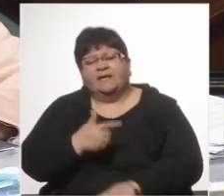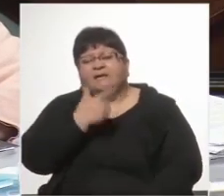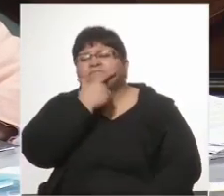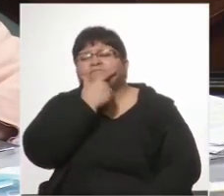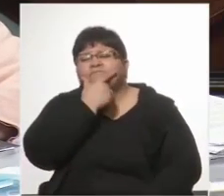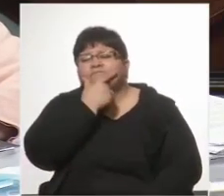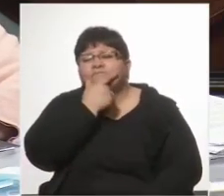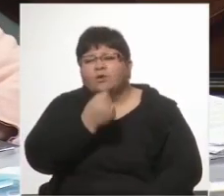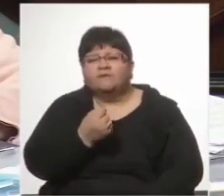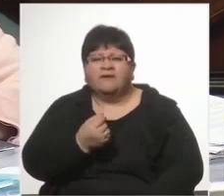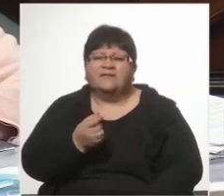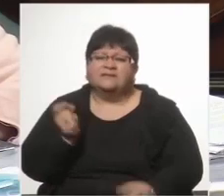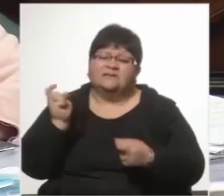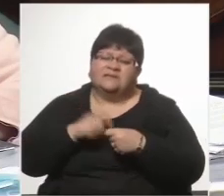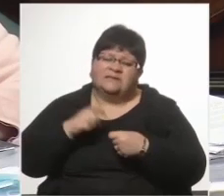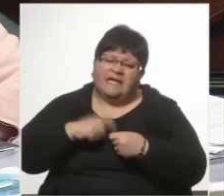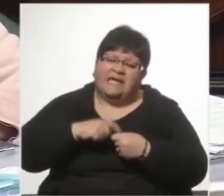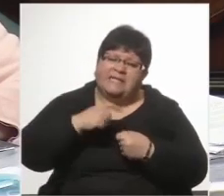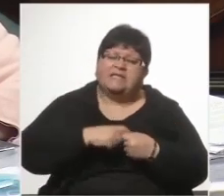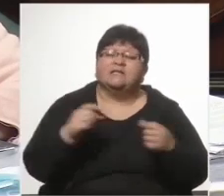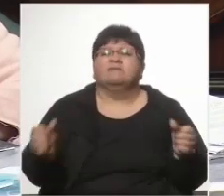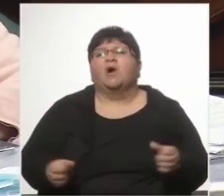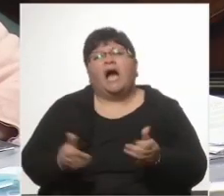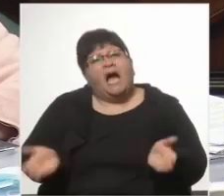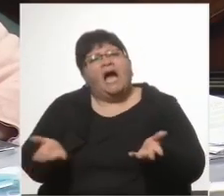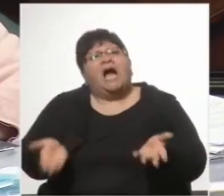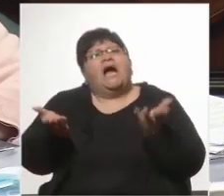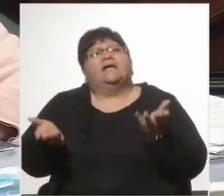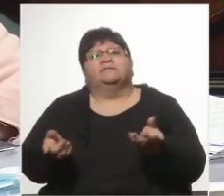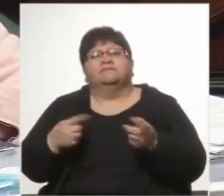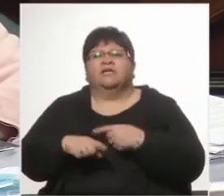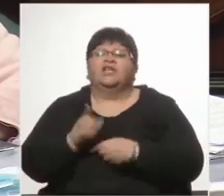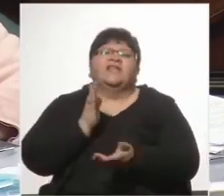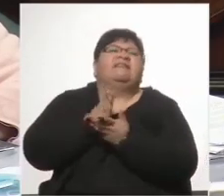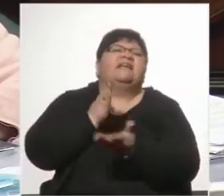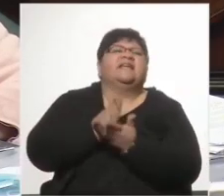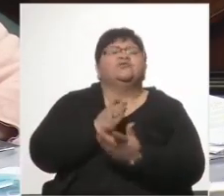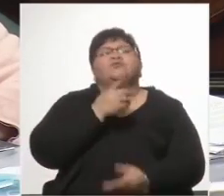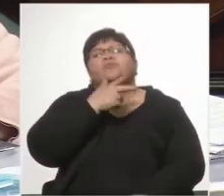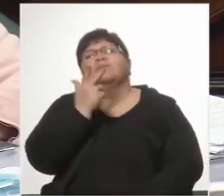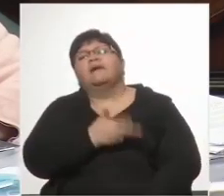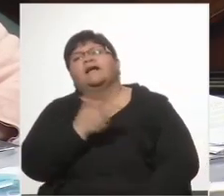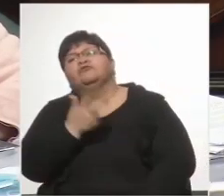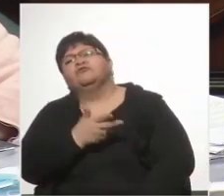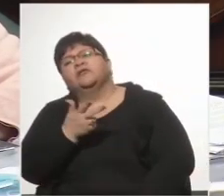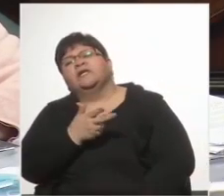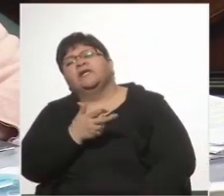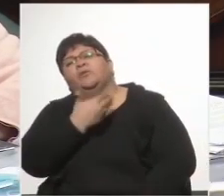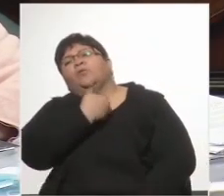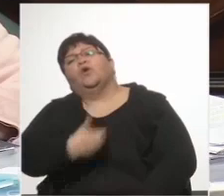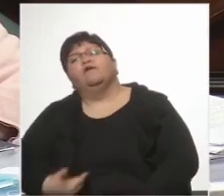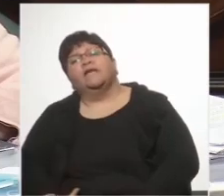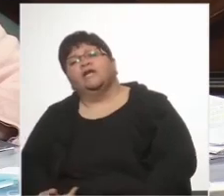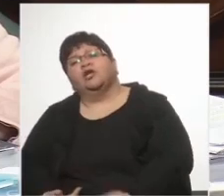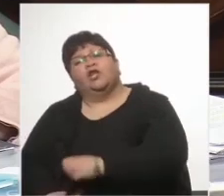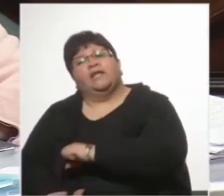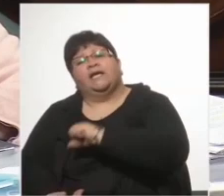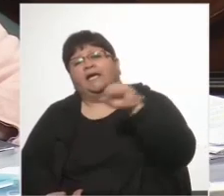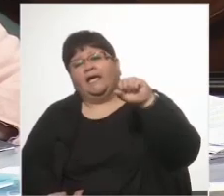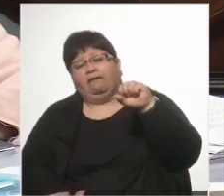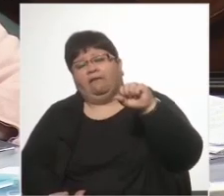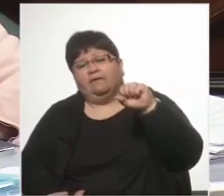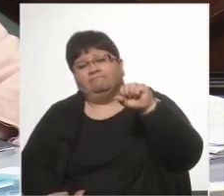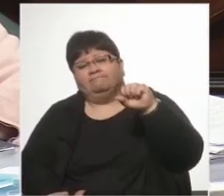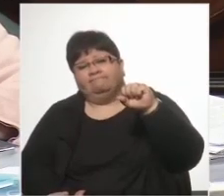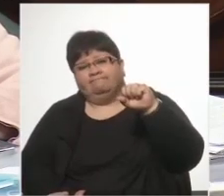hacer sindicalismo y es muy fácil hablar de derechos humanos en un gobierno de izquierda. Yo lo sufrí en